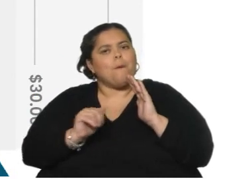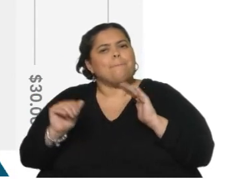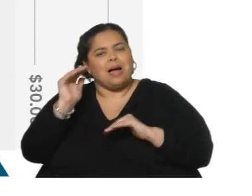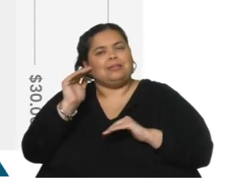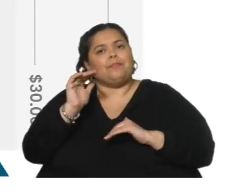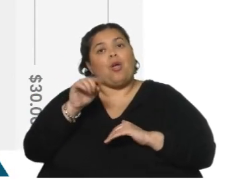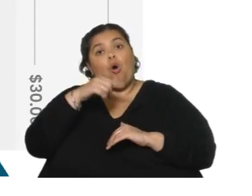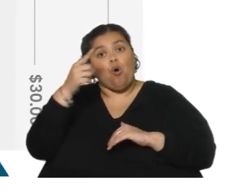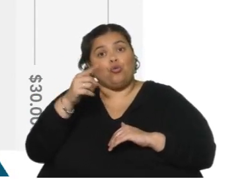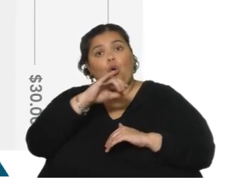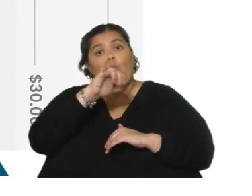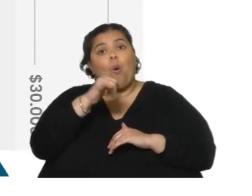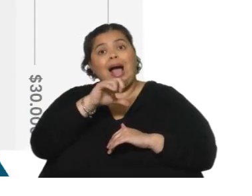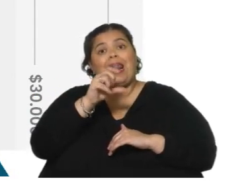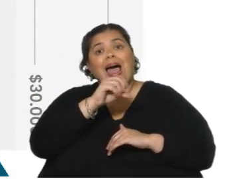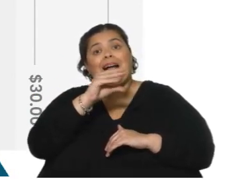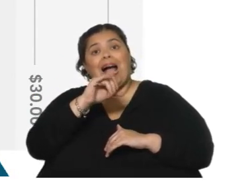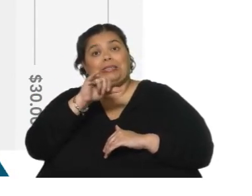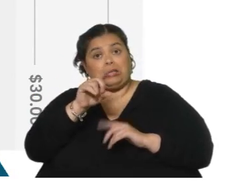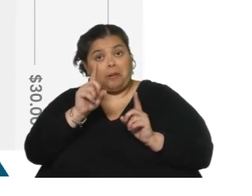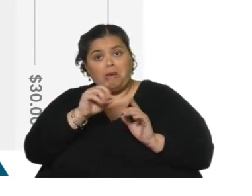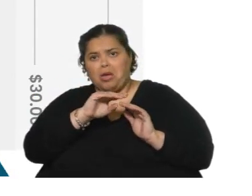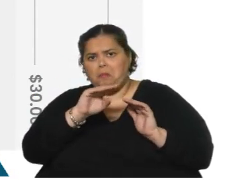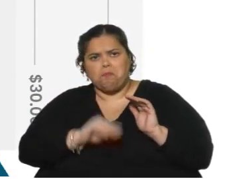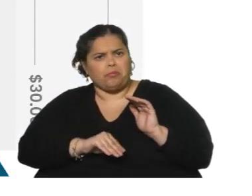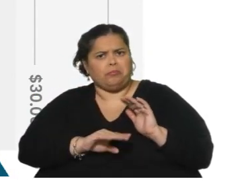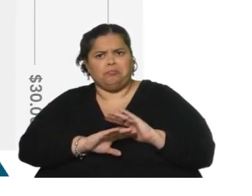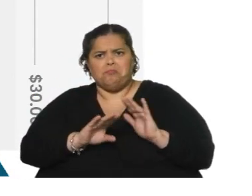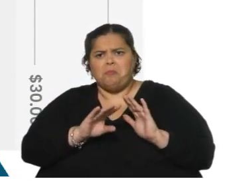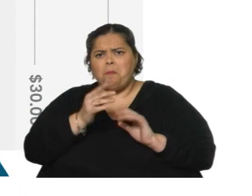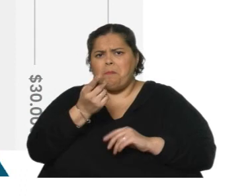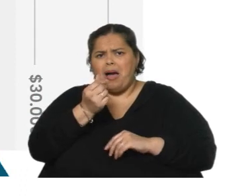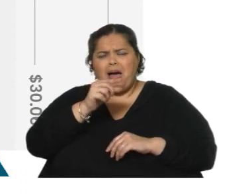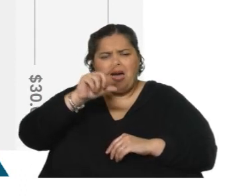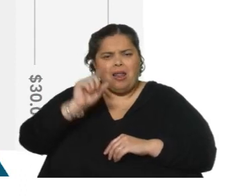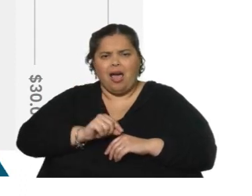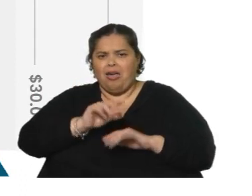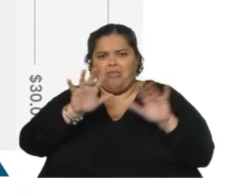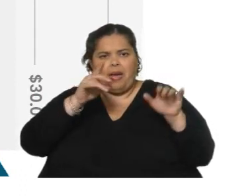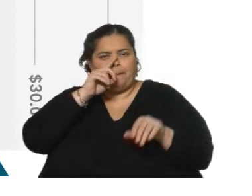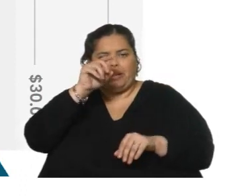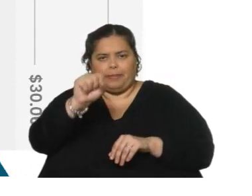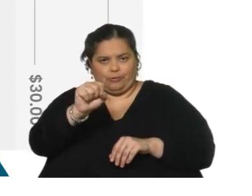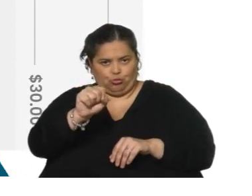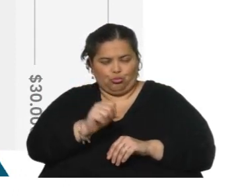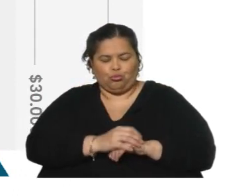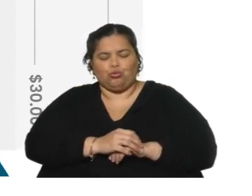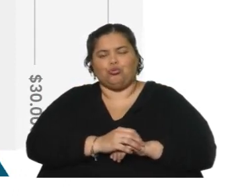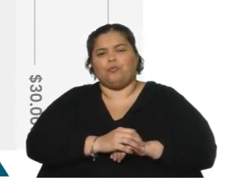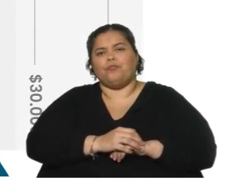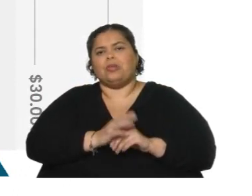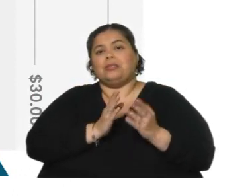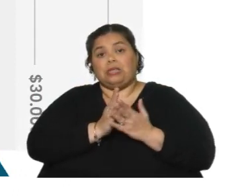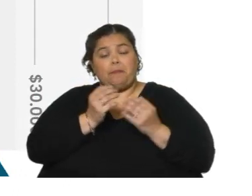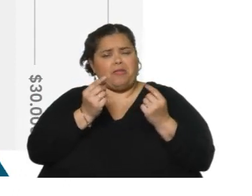los alquileres en Juan Lacase, fíjense ustedes. Una ciudad de otra hora industrial y que ha perdido mucho de la capacidad de desarrollar emprendimientos productivos y